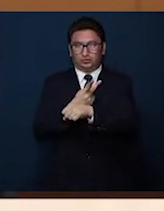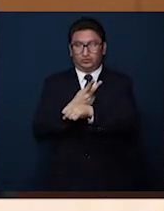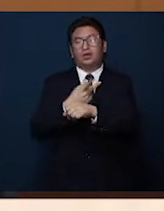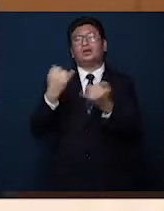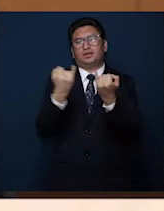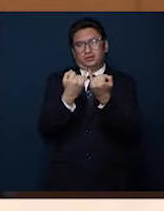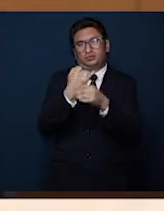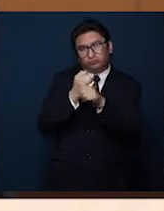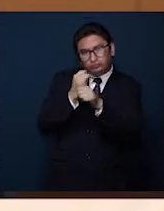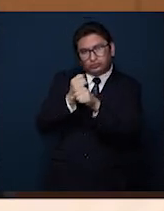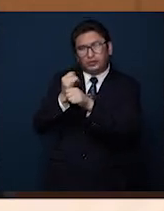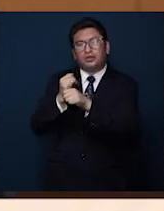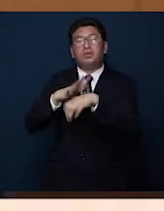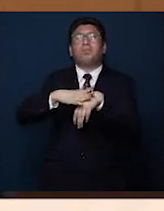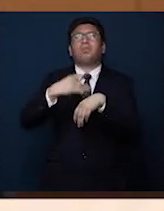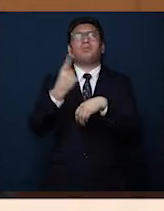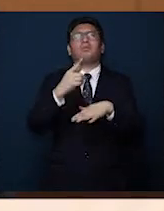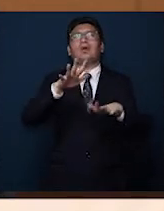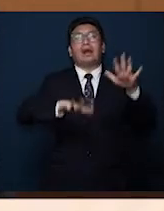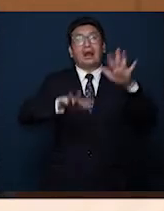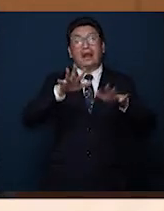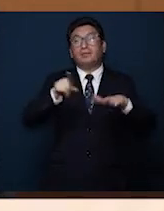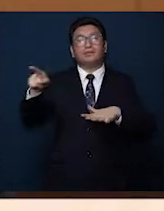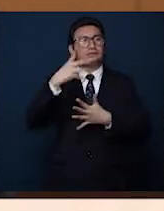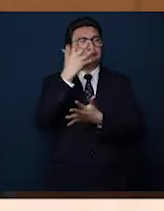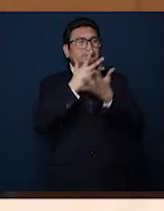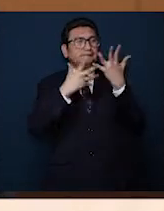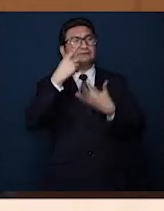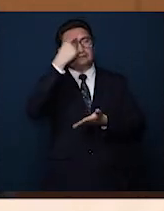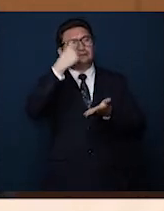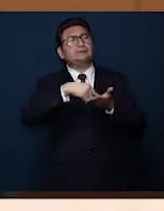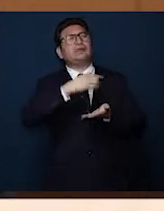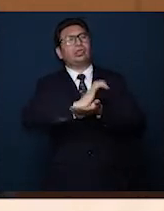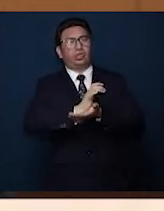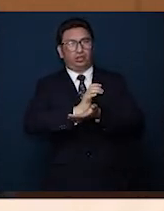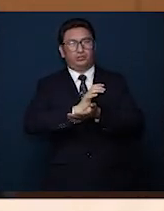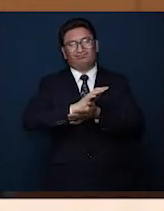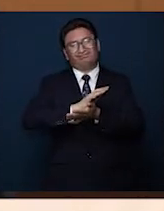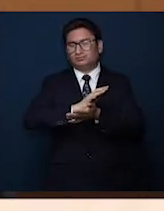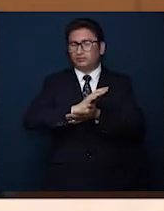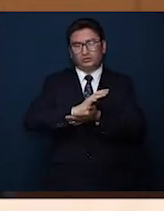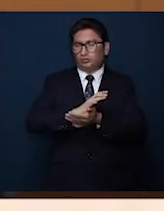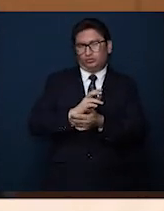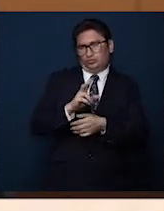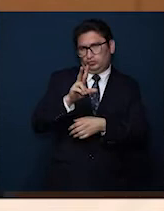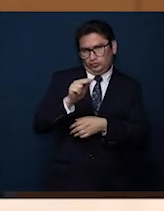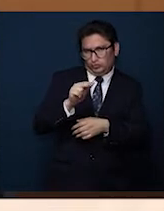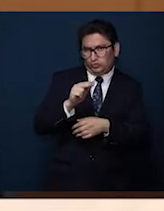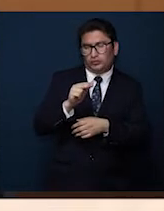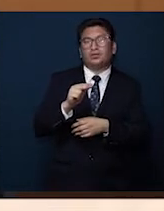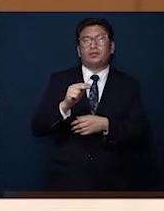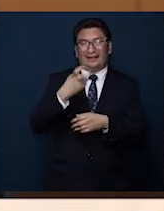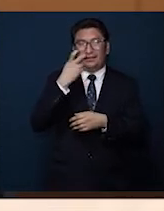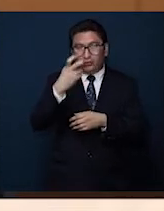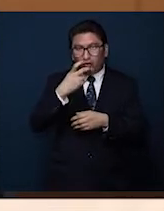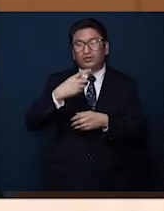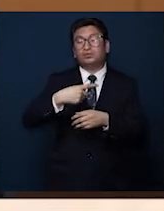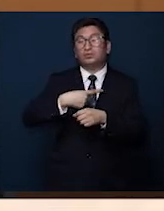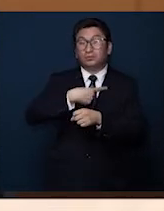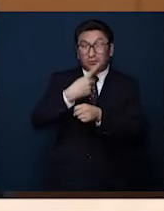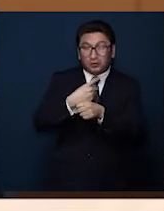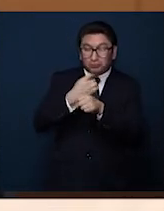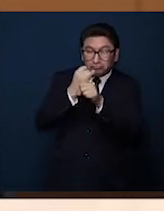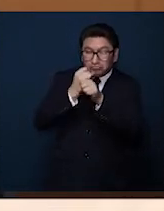discriminación, porque en muchas ocasiones a veces confundimos algunas acciones con discriminación. Entonces si es